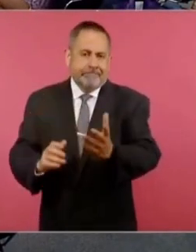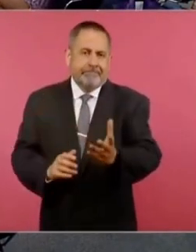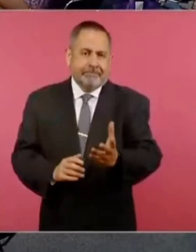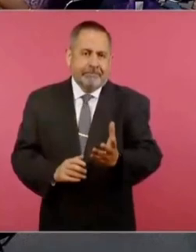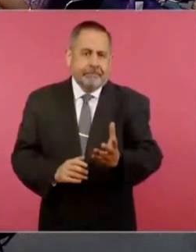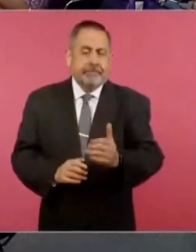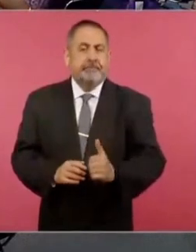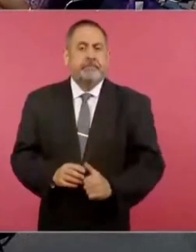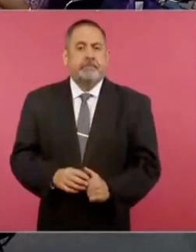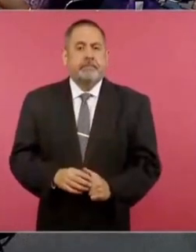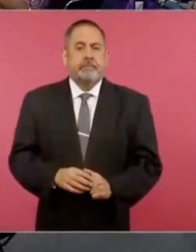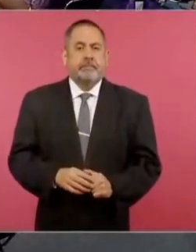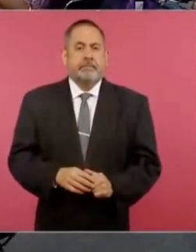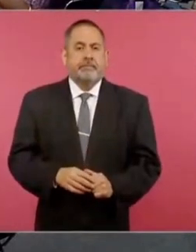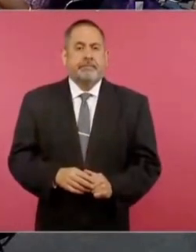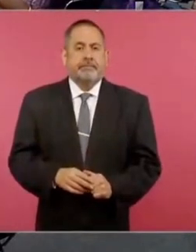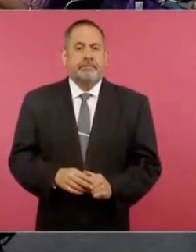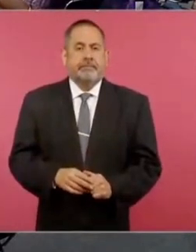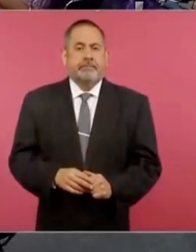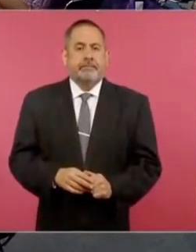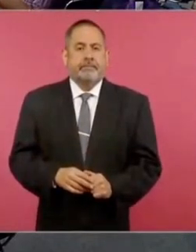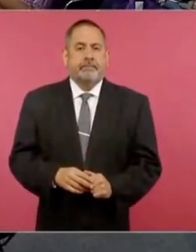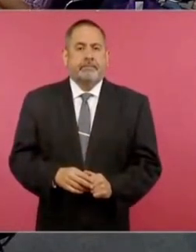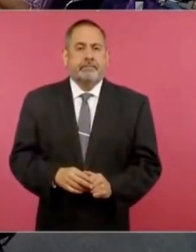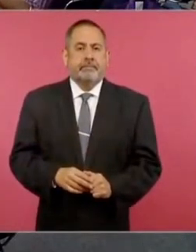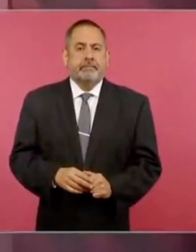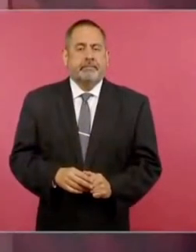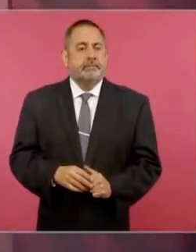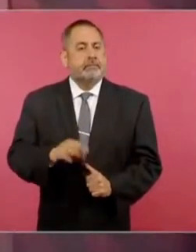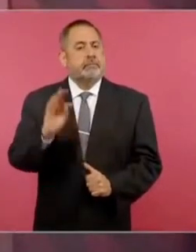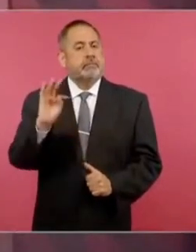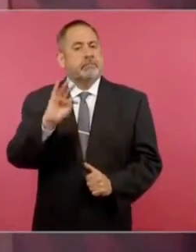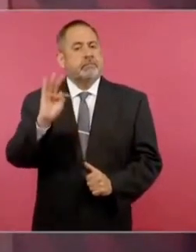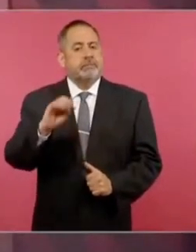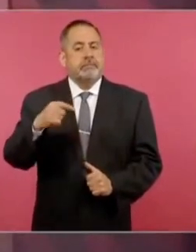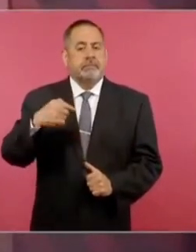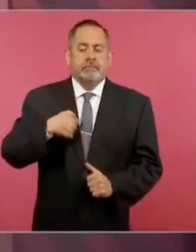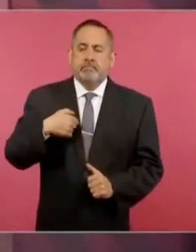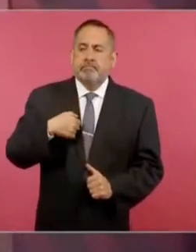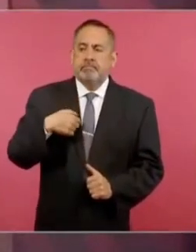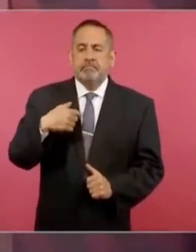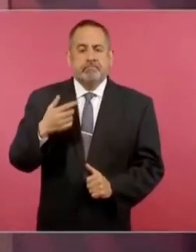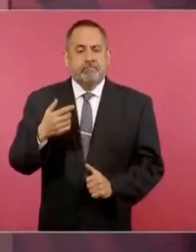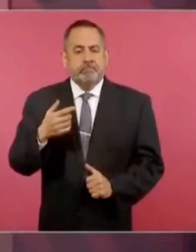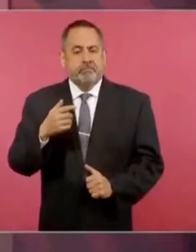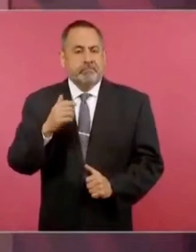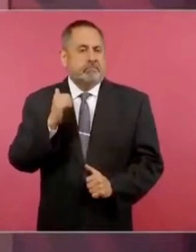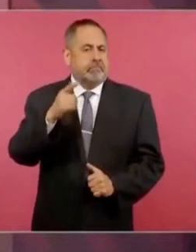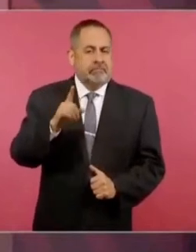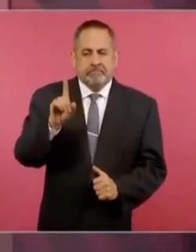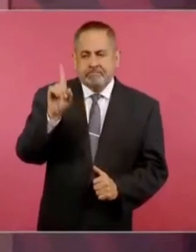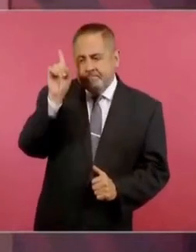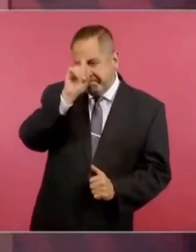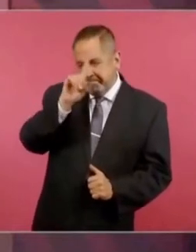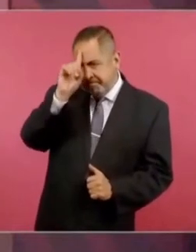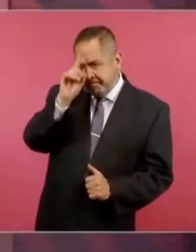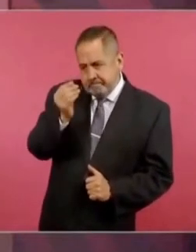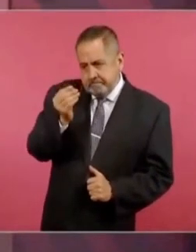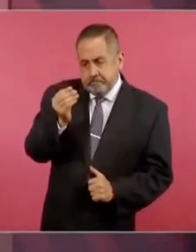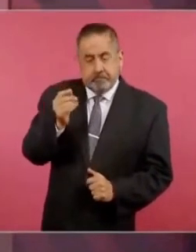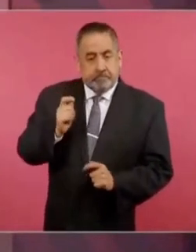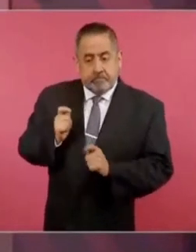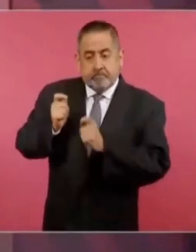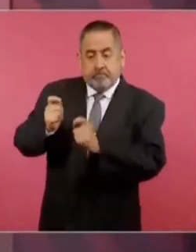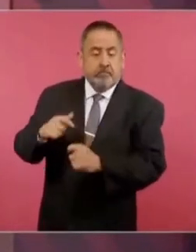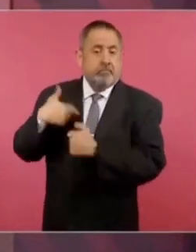tuviese que darle alguna recomendación a quien me va a